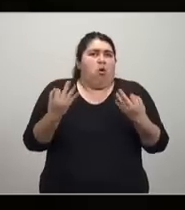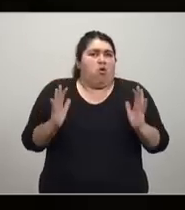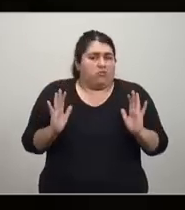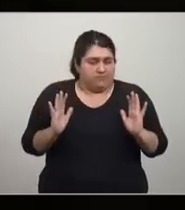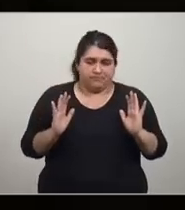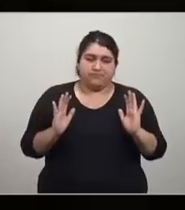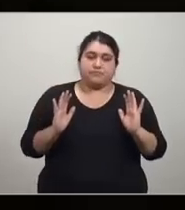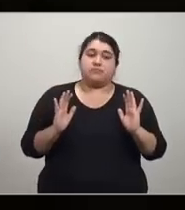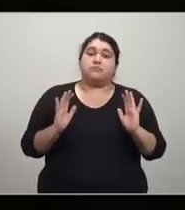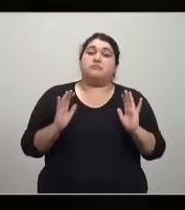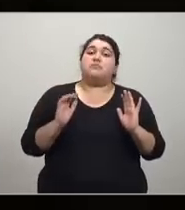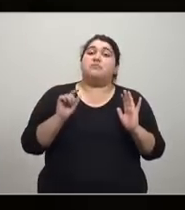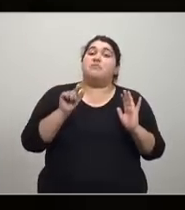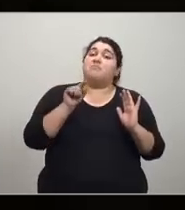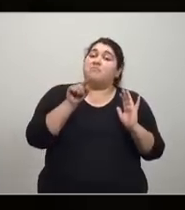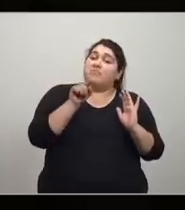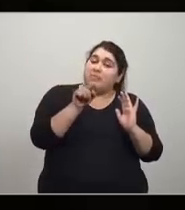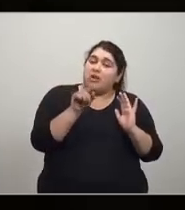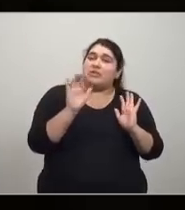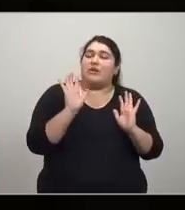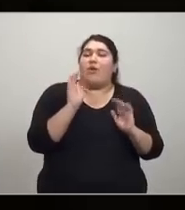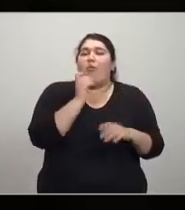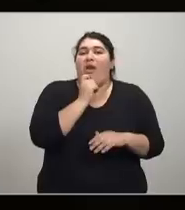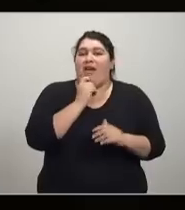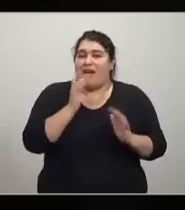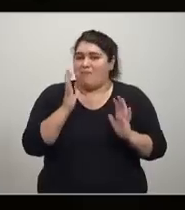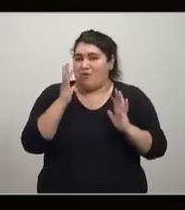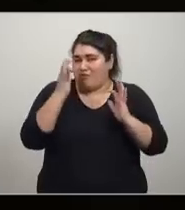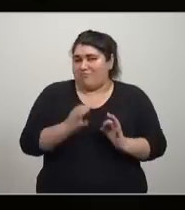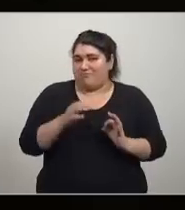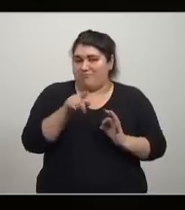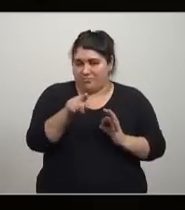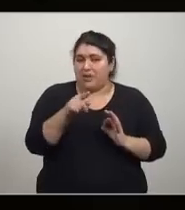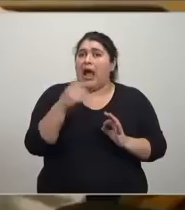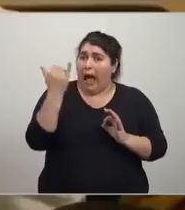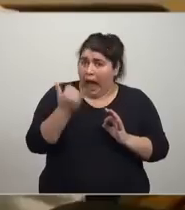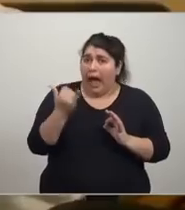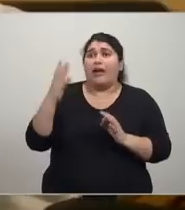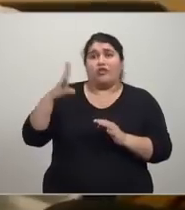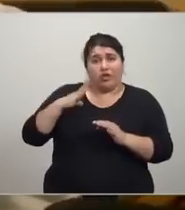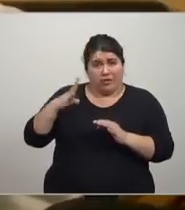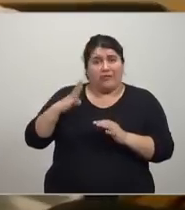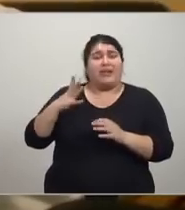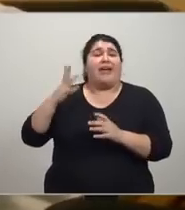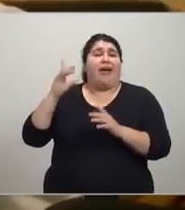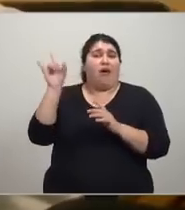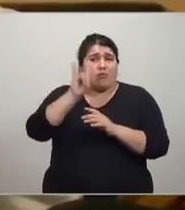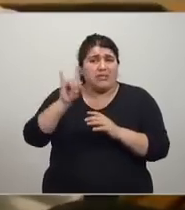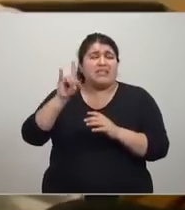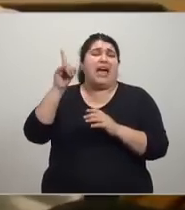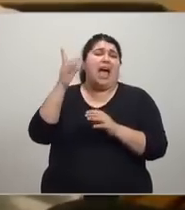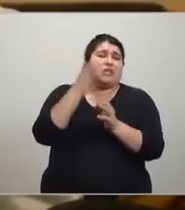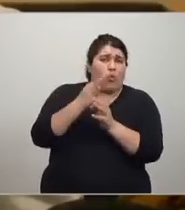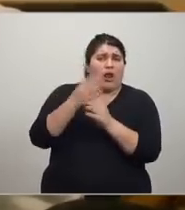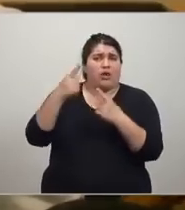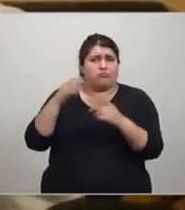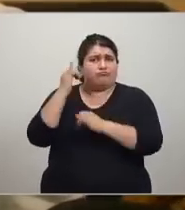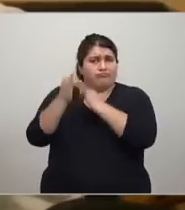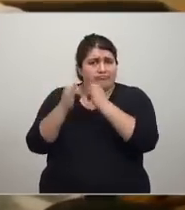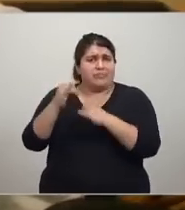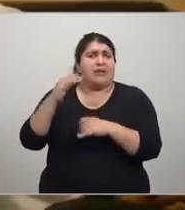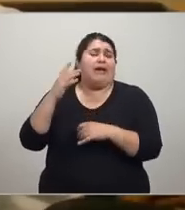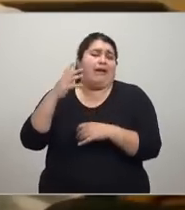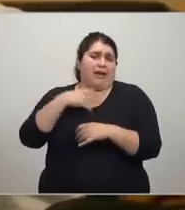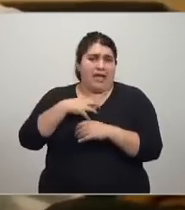de aquí se le da un paso adicional. O sea, increíble. Y esto se enseña en los salones de clase. Que si se pone un salario básico es